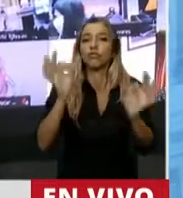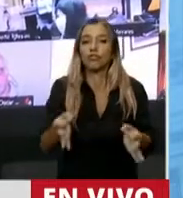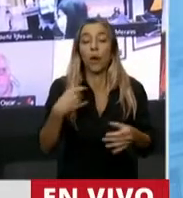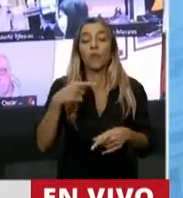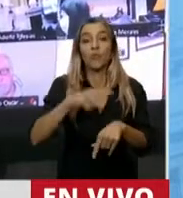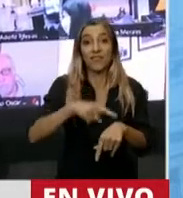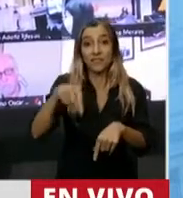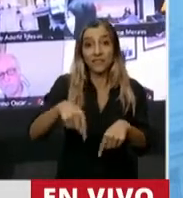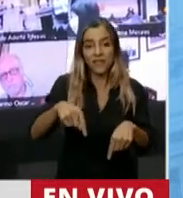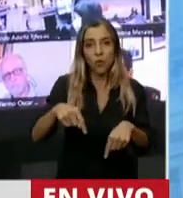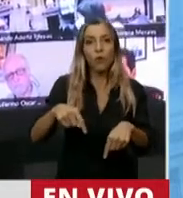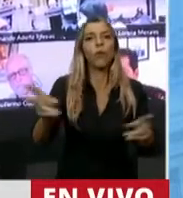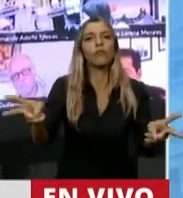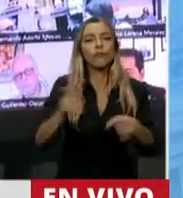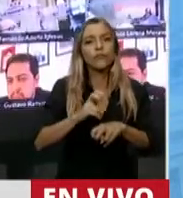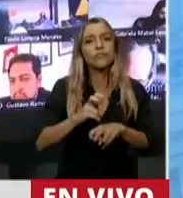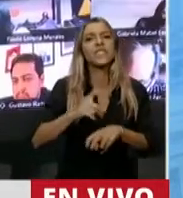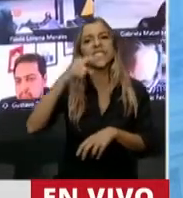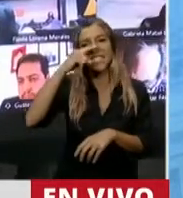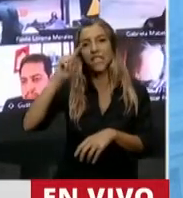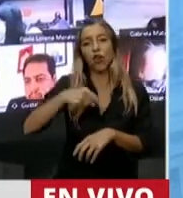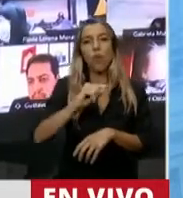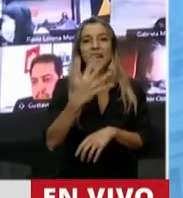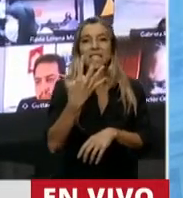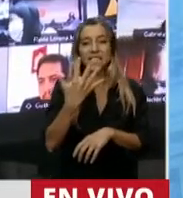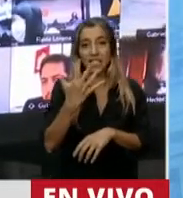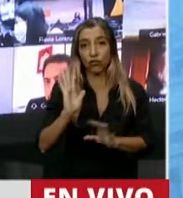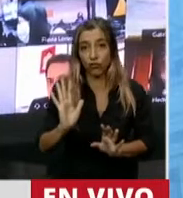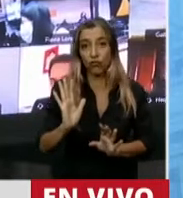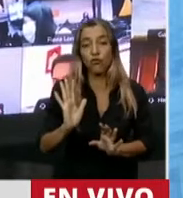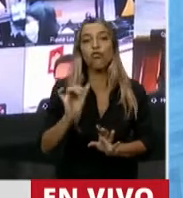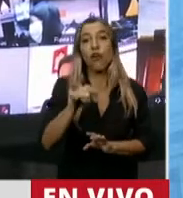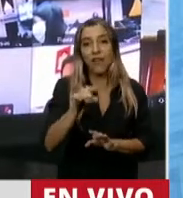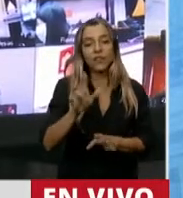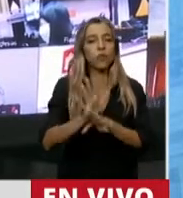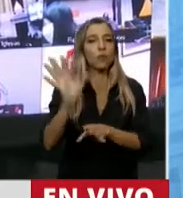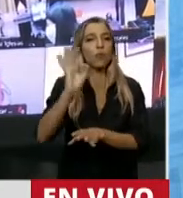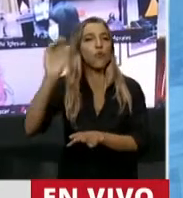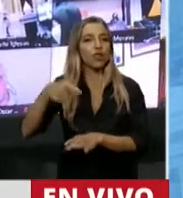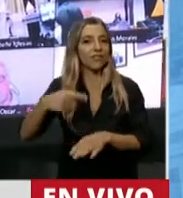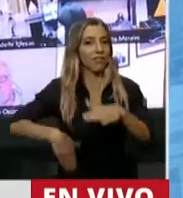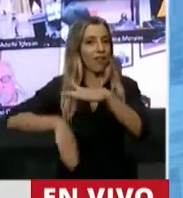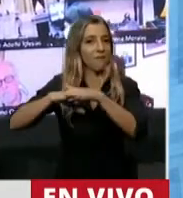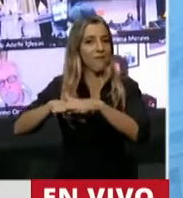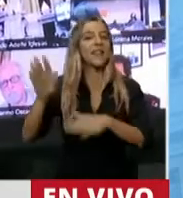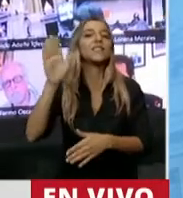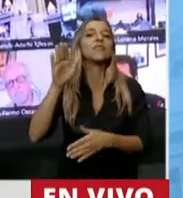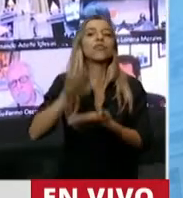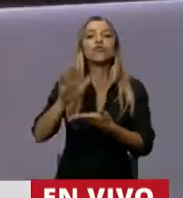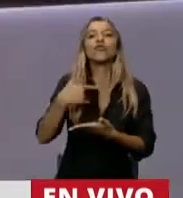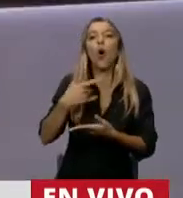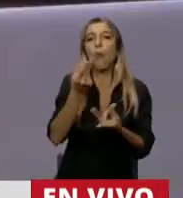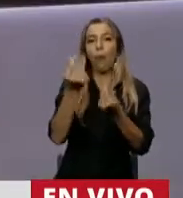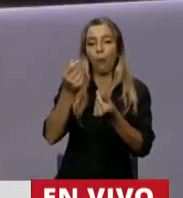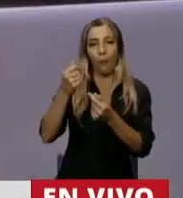activos hasta el 7,5 en el caso de la alícuota máxima con activos en el exterior. Es